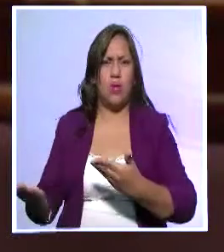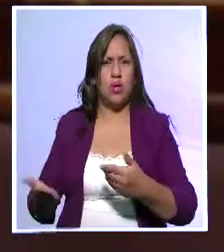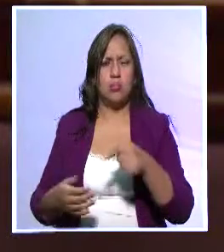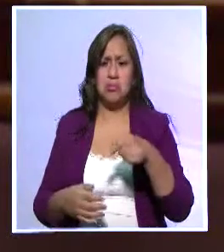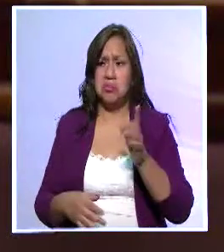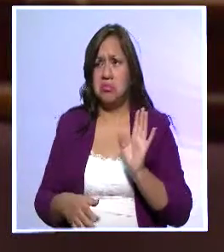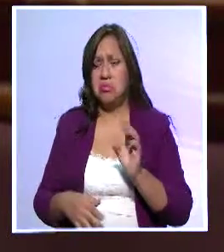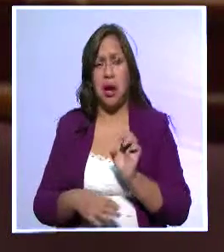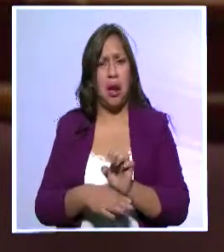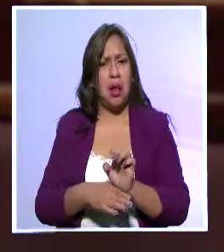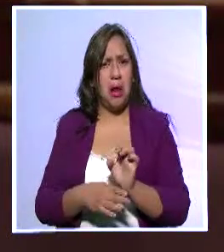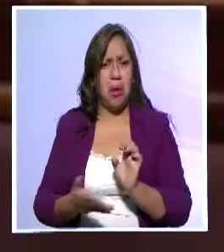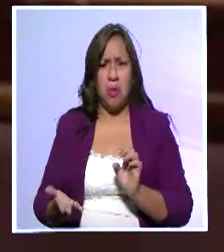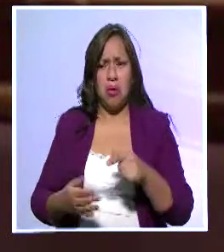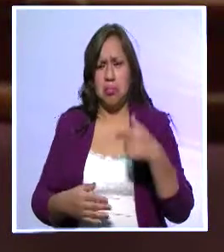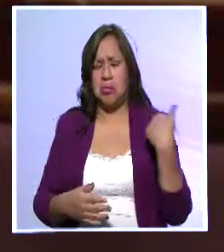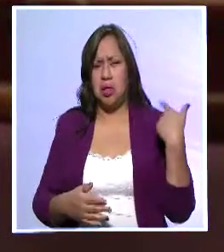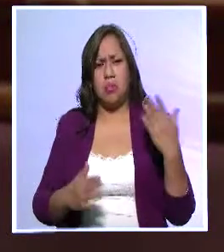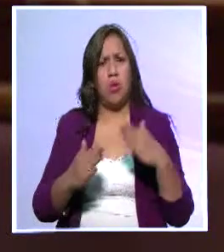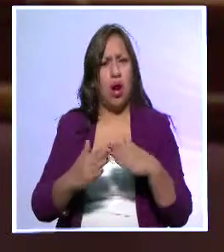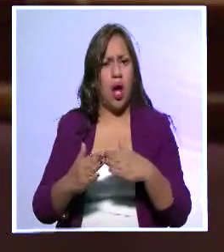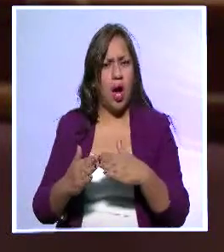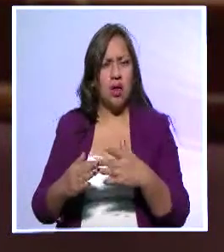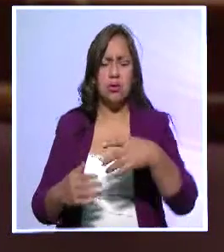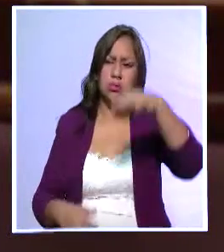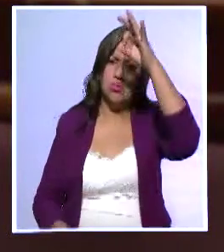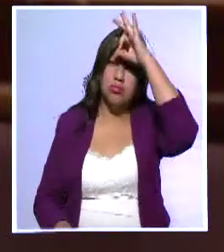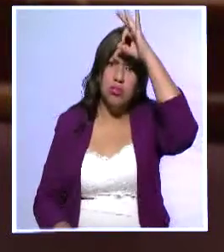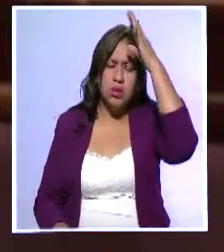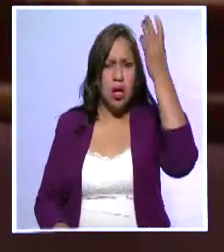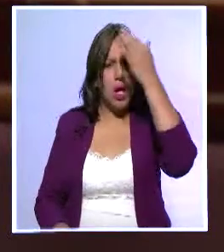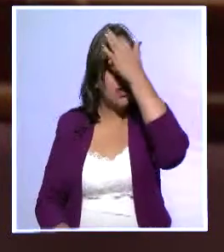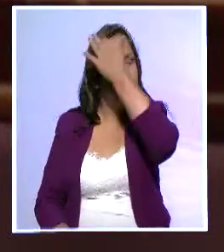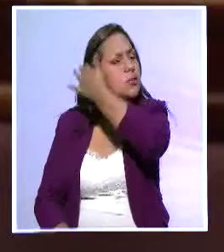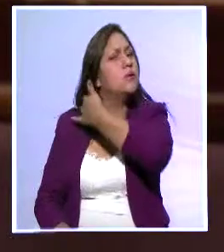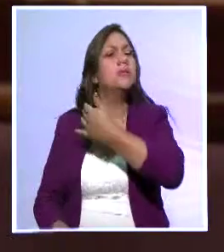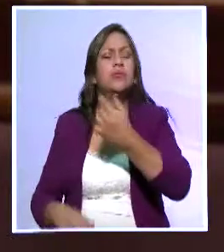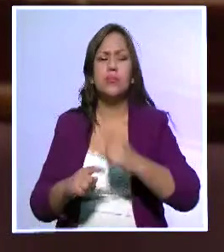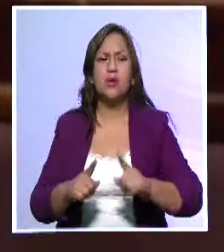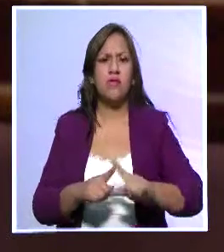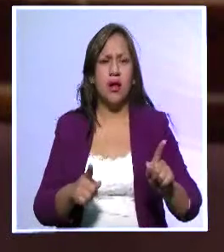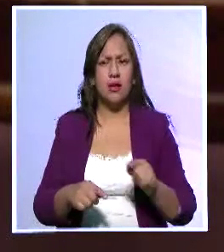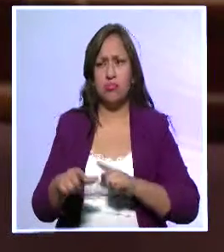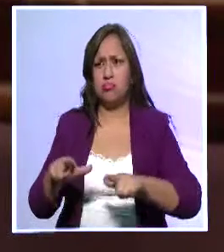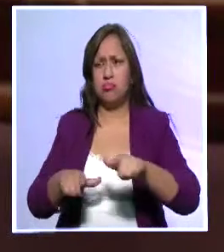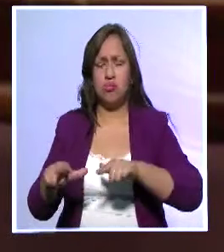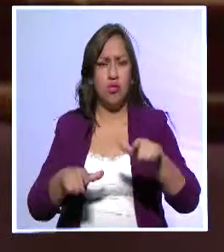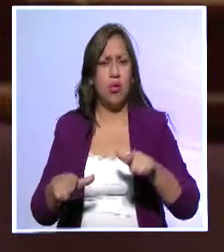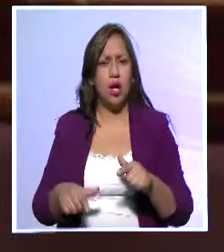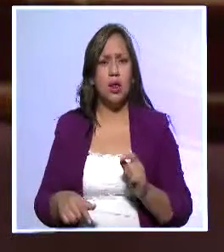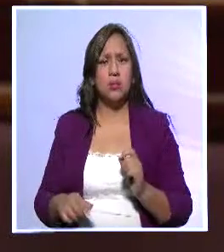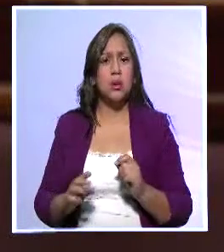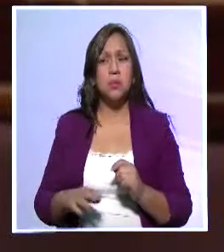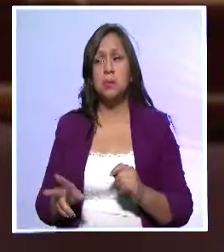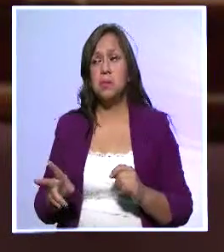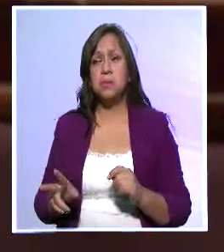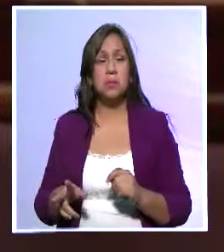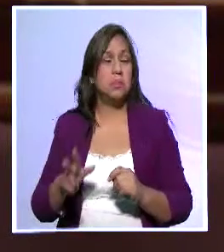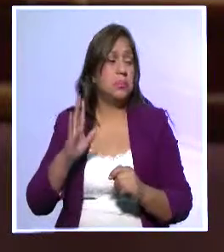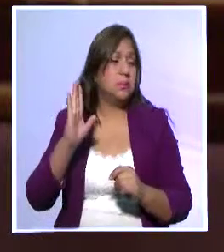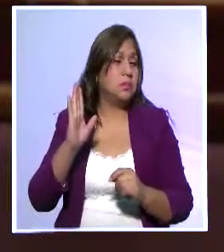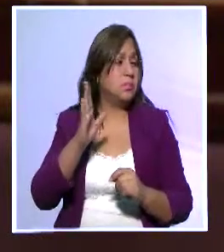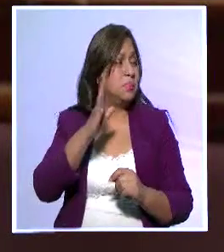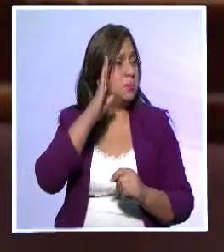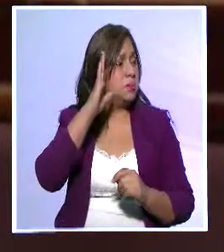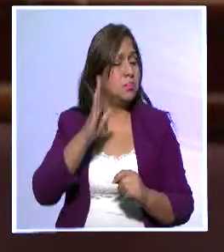nuestras casas, que tenemos en nuestras oficinas, que tenemos en los hospitales, que tenemos en diversos lugares y que nunca nos ha llamado la atención. Los